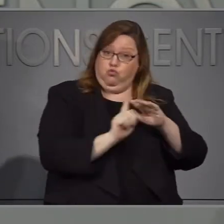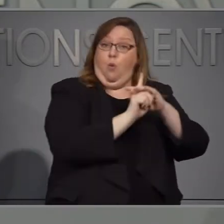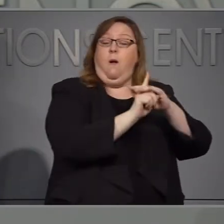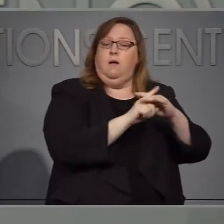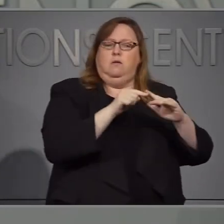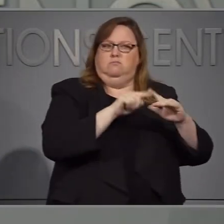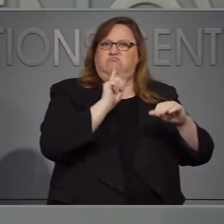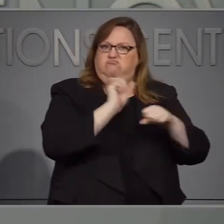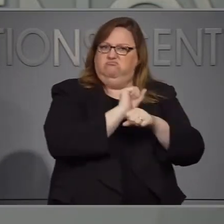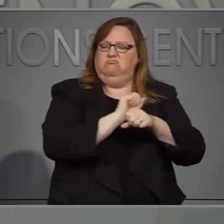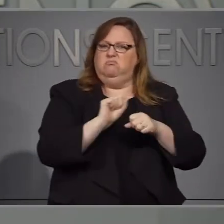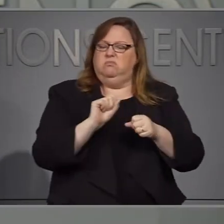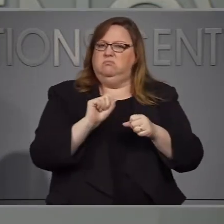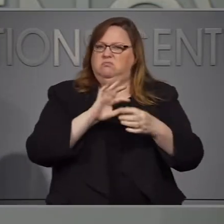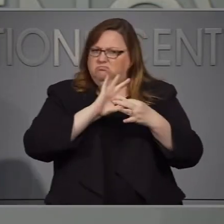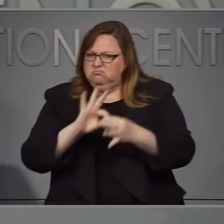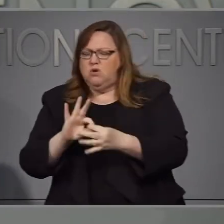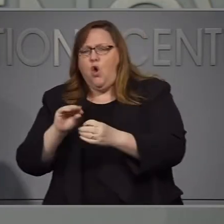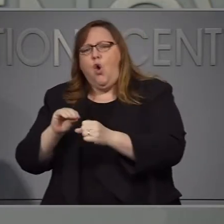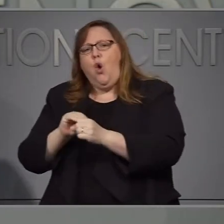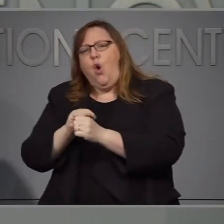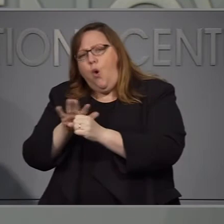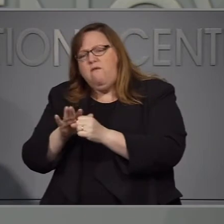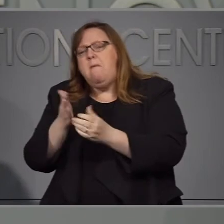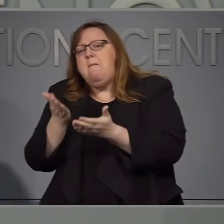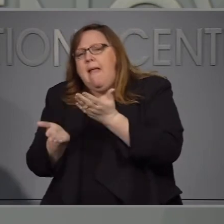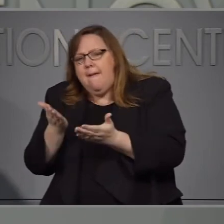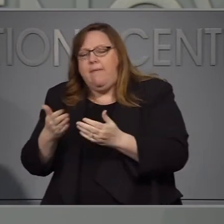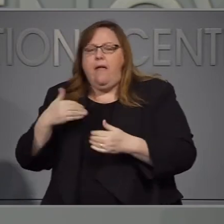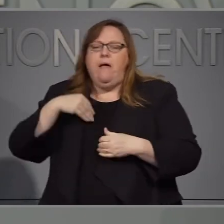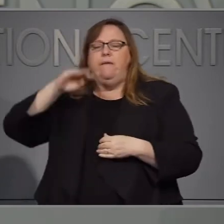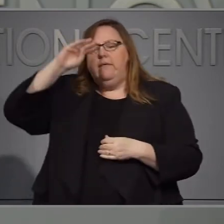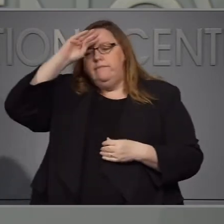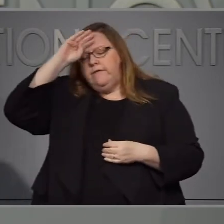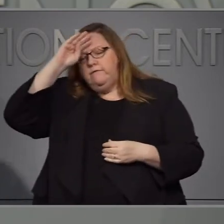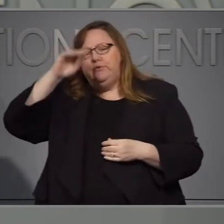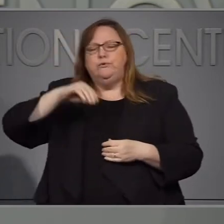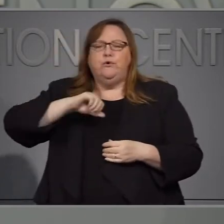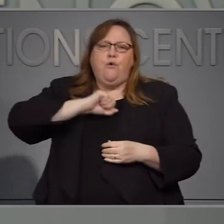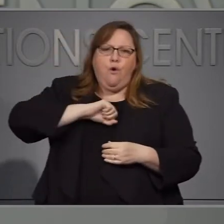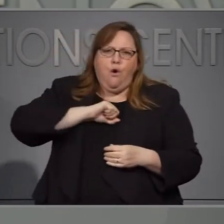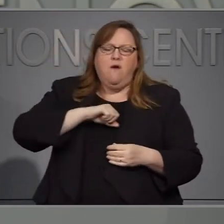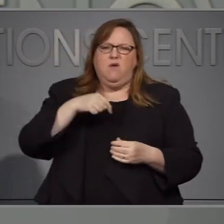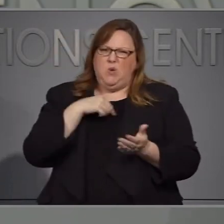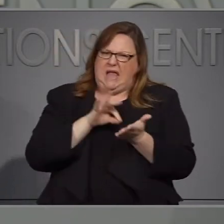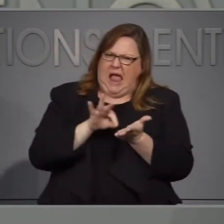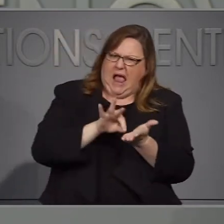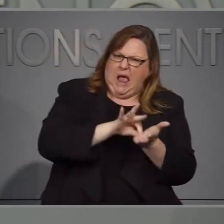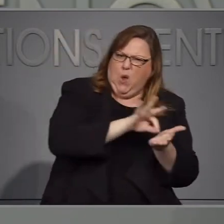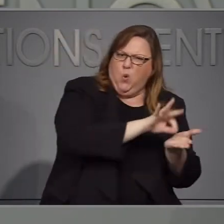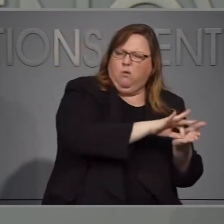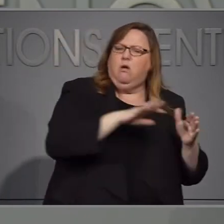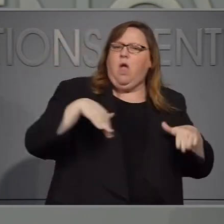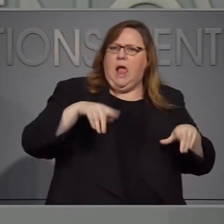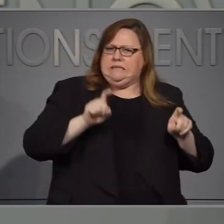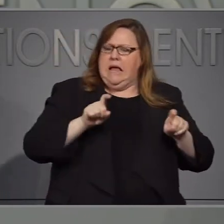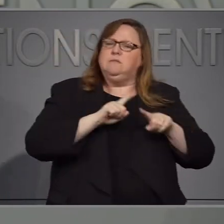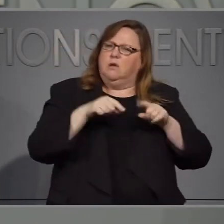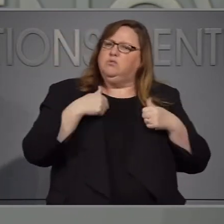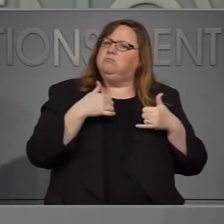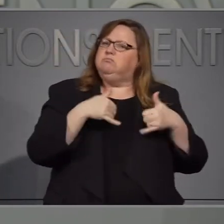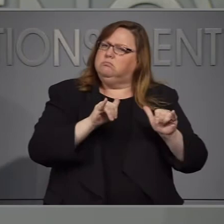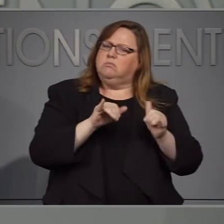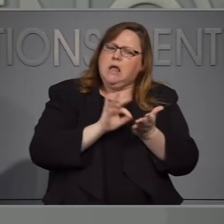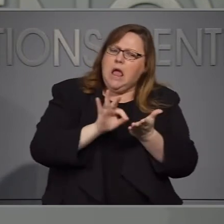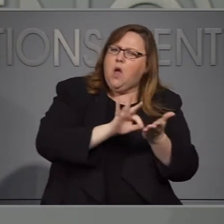tienen en síntomas similares a COVID esto es antes de recibir el resultado de la prueba. Ustedes puede ver